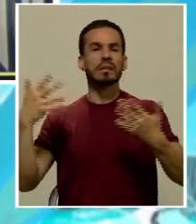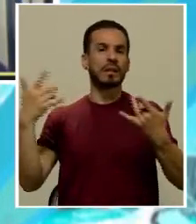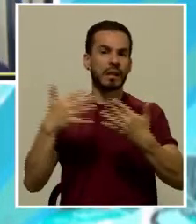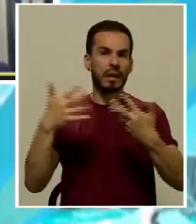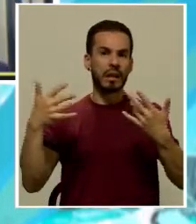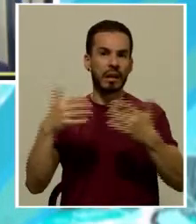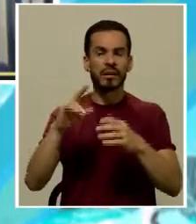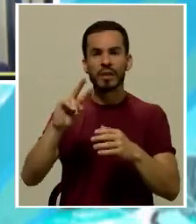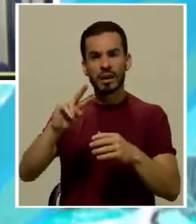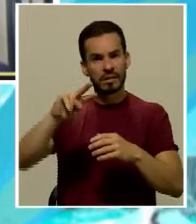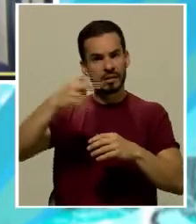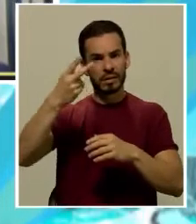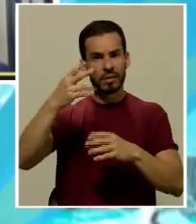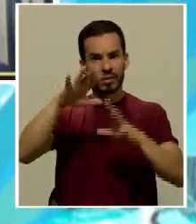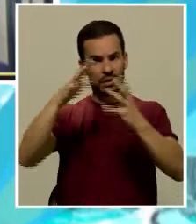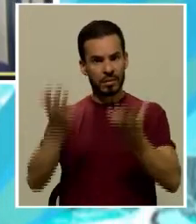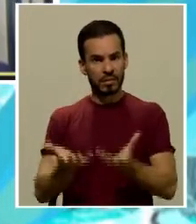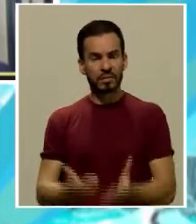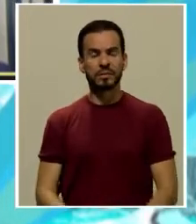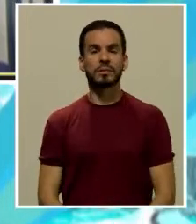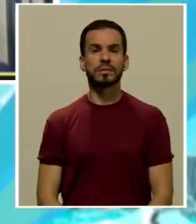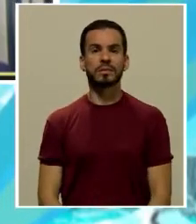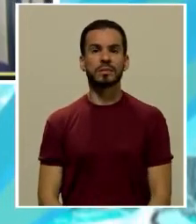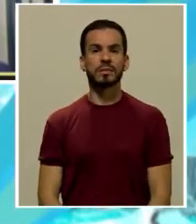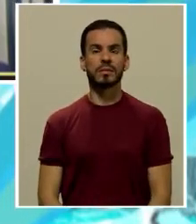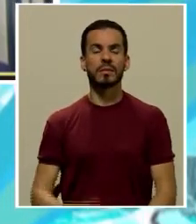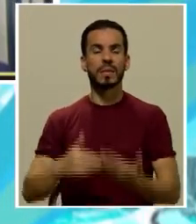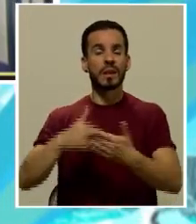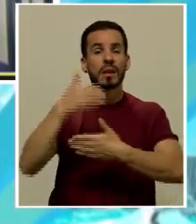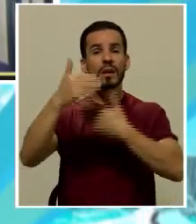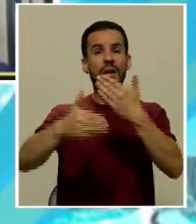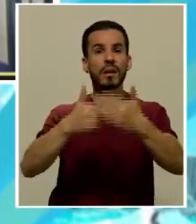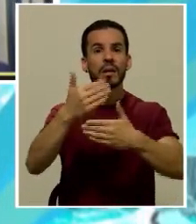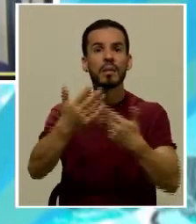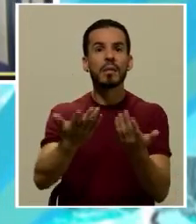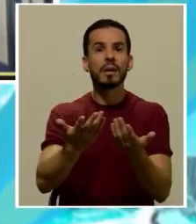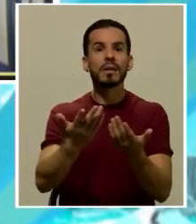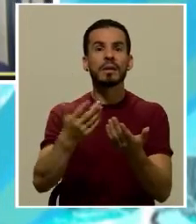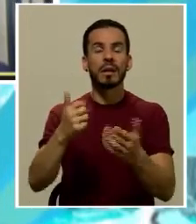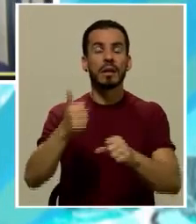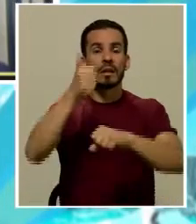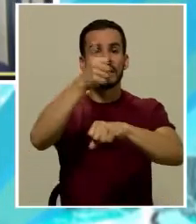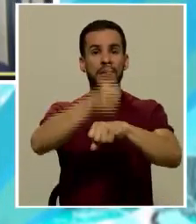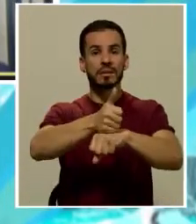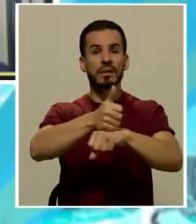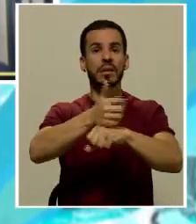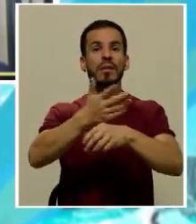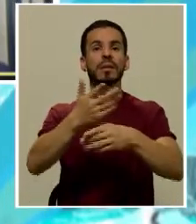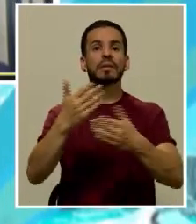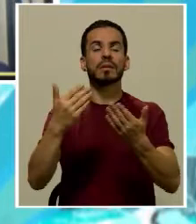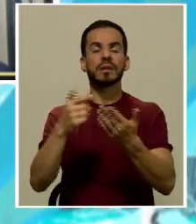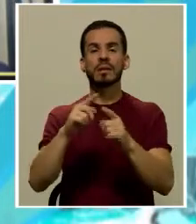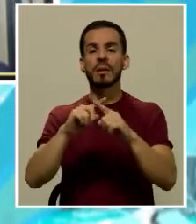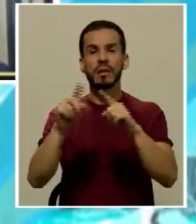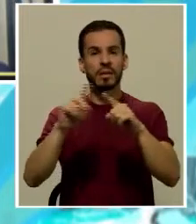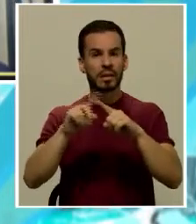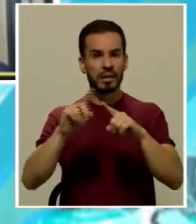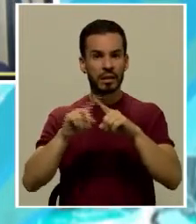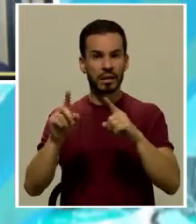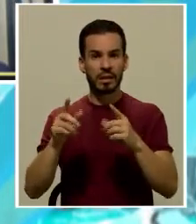Segunda Guerra Mundial, llevaron al establecimiento de una serie